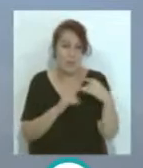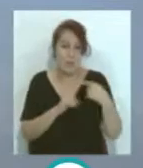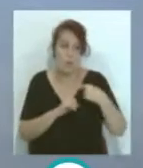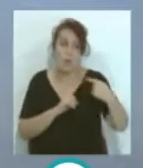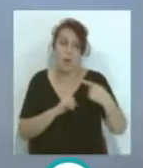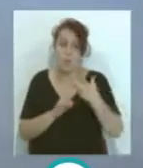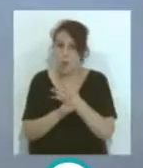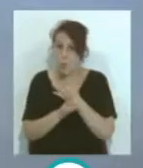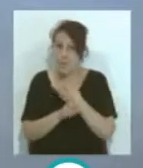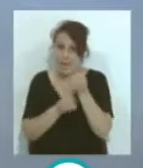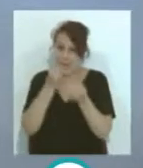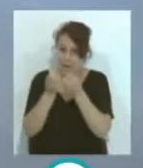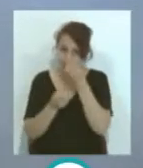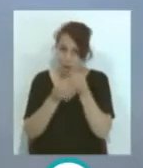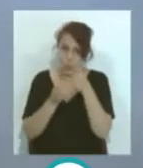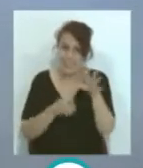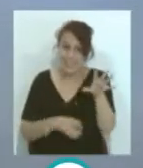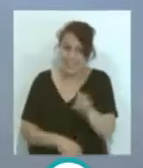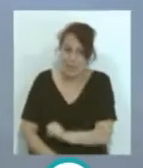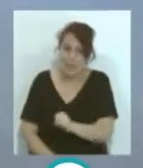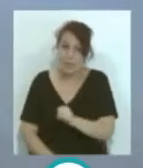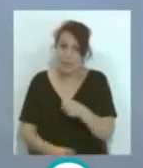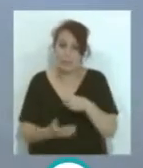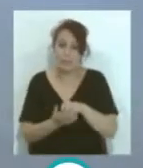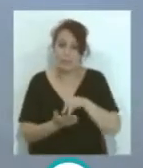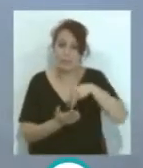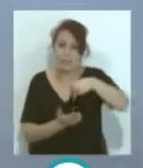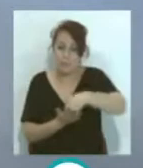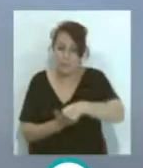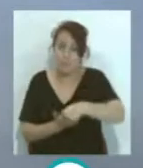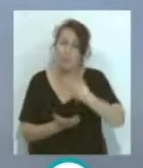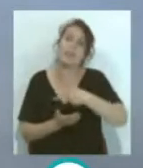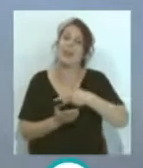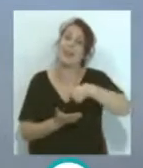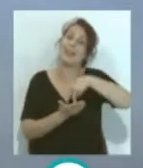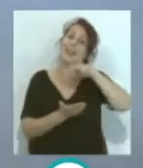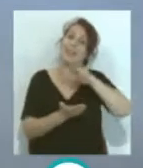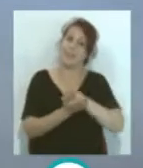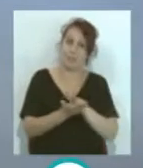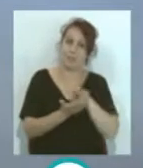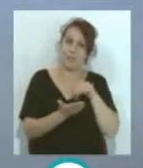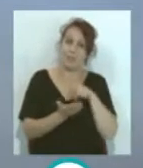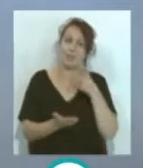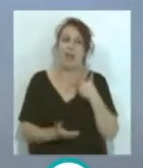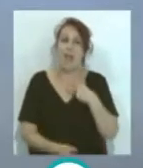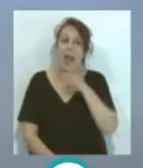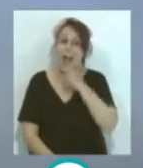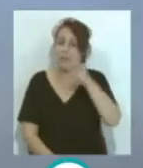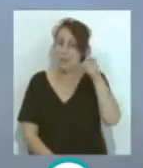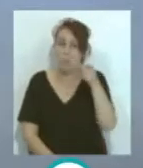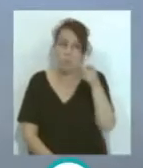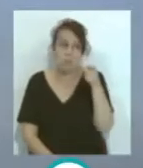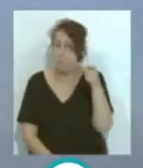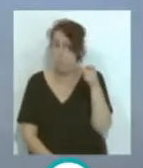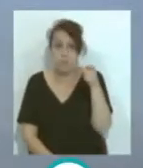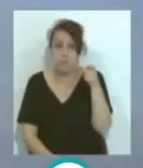una jugada... ...donde Sergio Ramos... ...lo agarran... ...y en vez de caer para adelante... ...se lo han agarrado... ...cae para atrás... ...el árbitro... ...no pita absolutamente